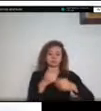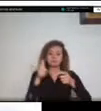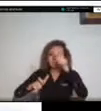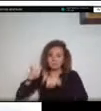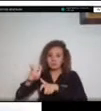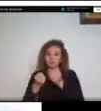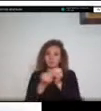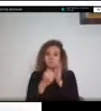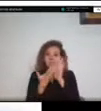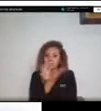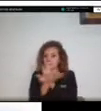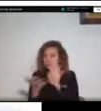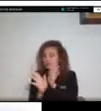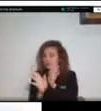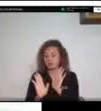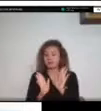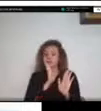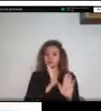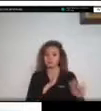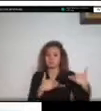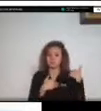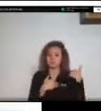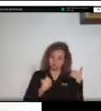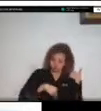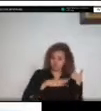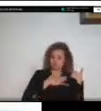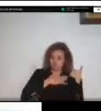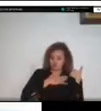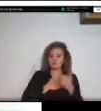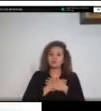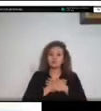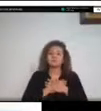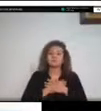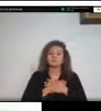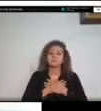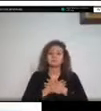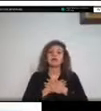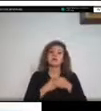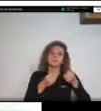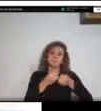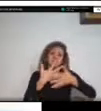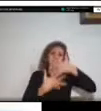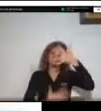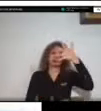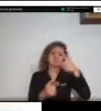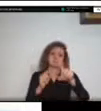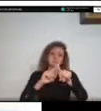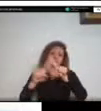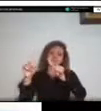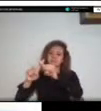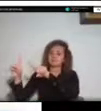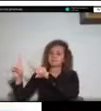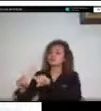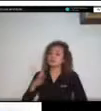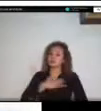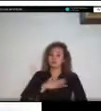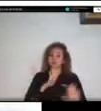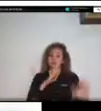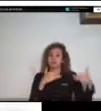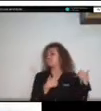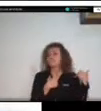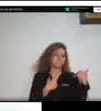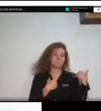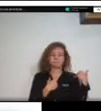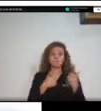pero hay otros factores externos que no dependen de nosotros como es el orden público podemos estar